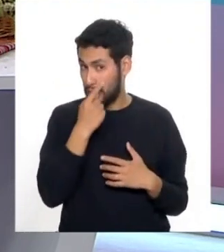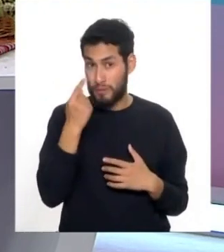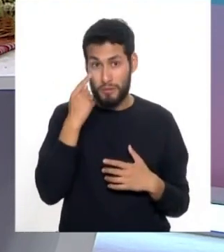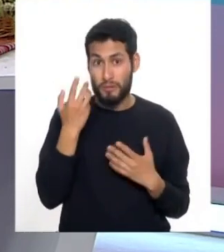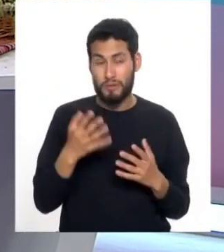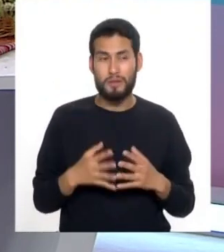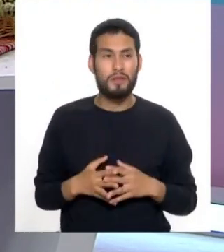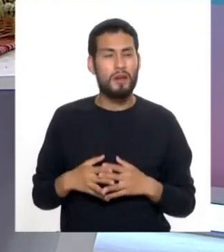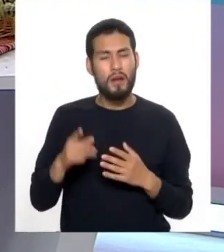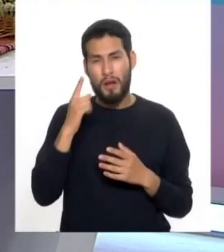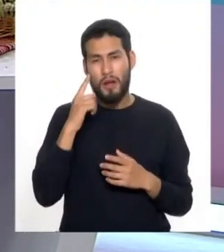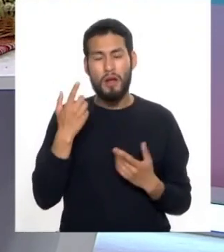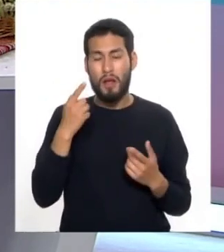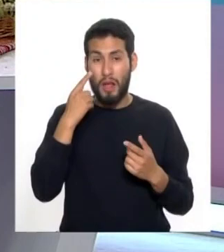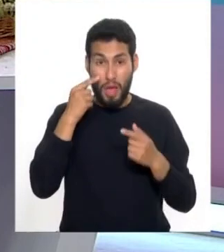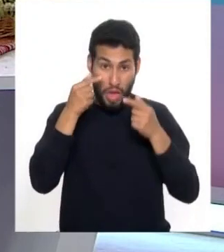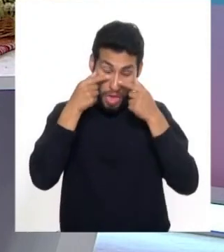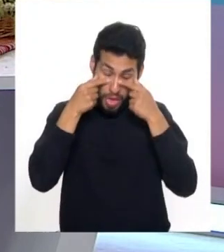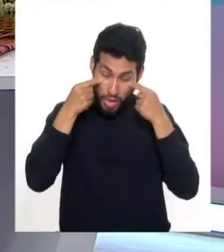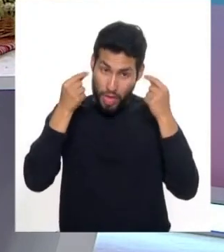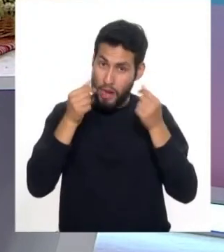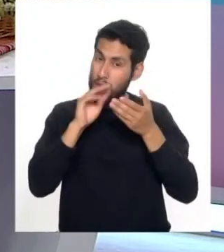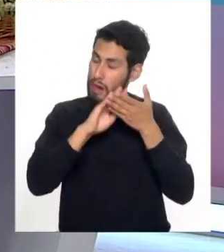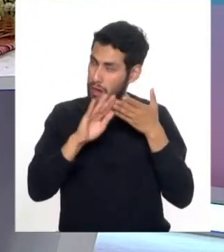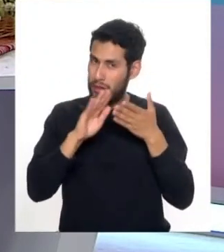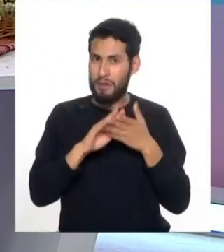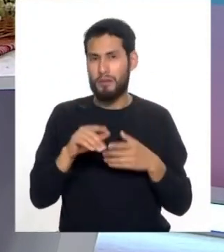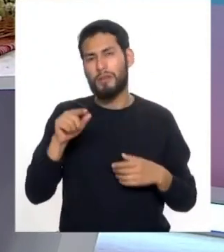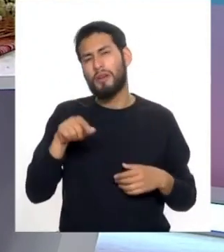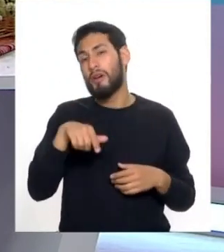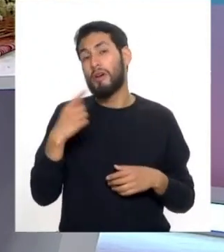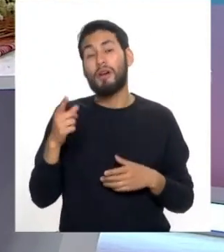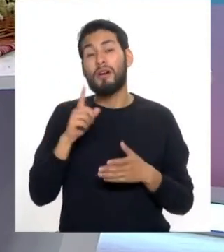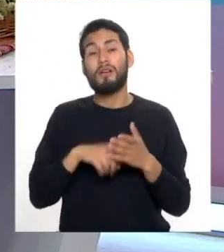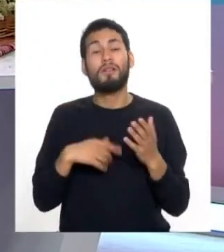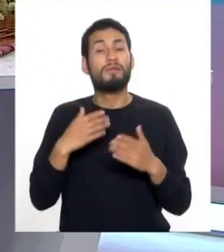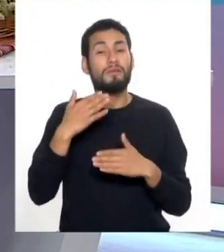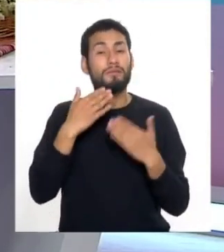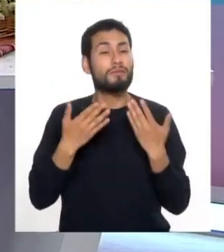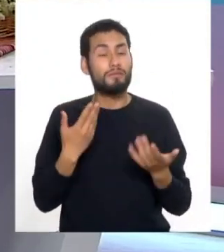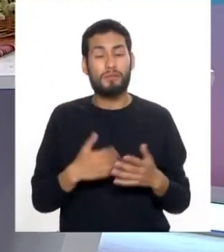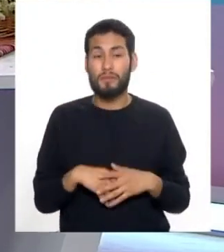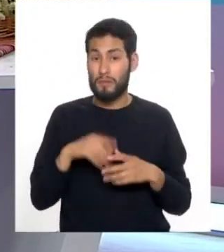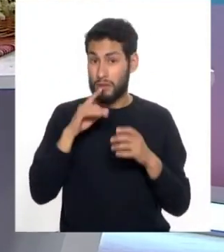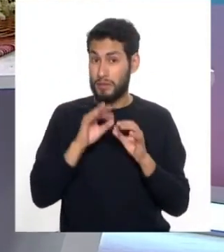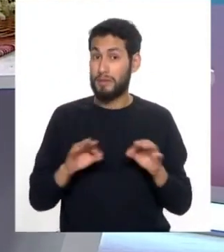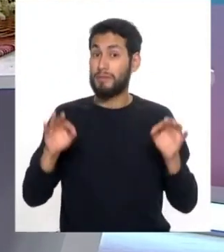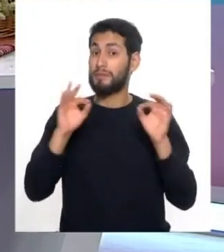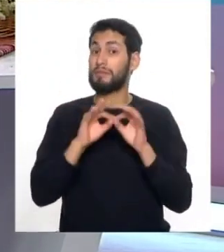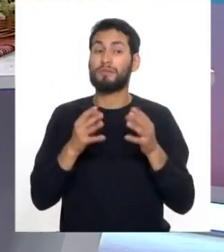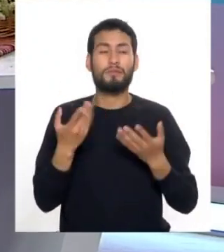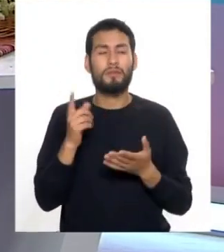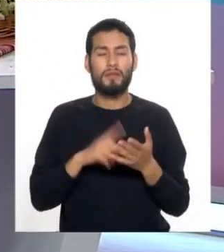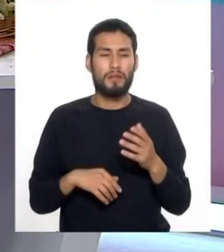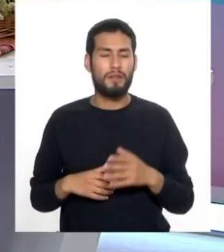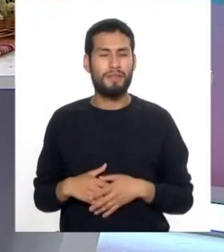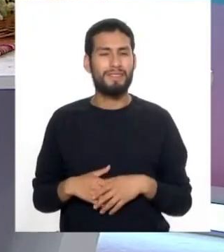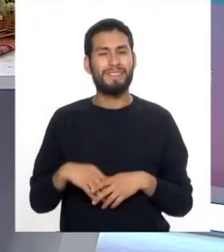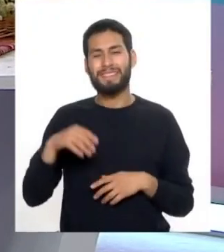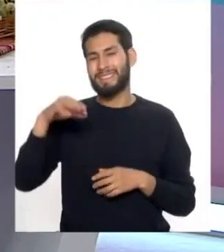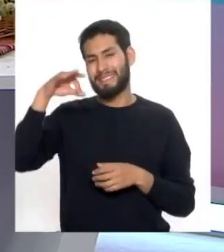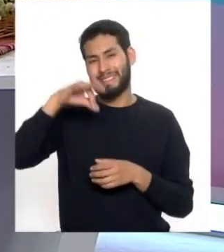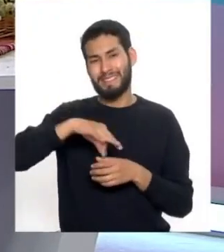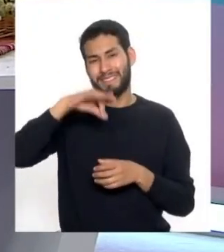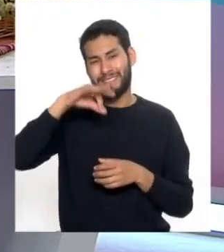para lavarnos las legañas. Y otra de las plantas también de la cual hablamos y que es muy importante es nuestro famoso té.